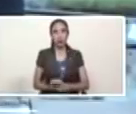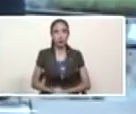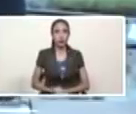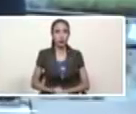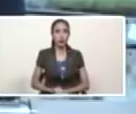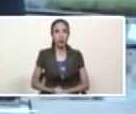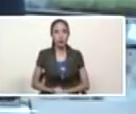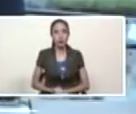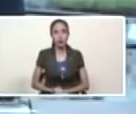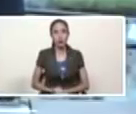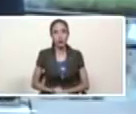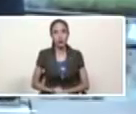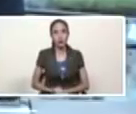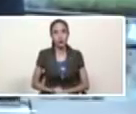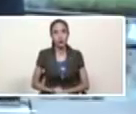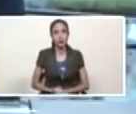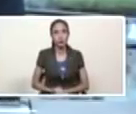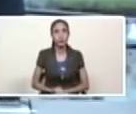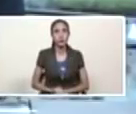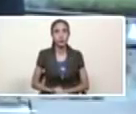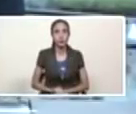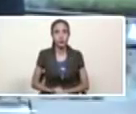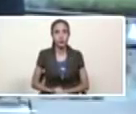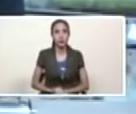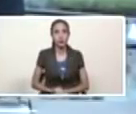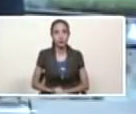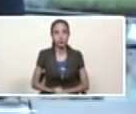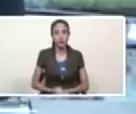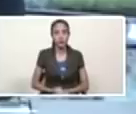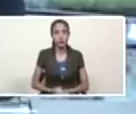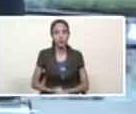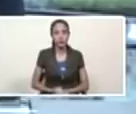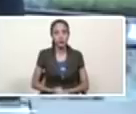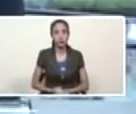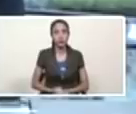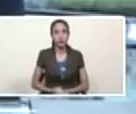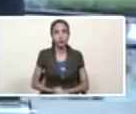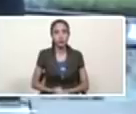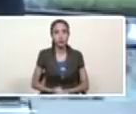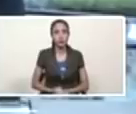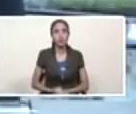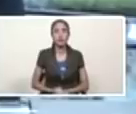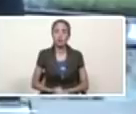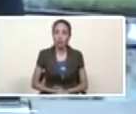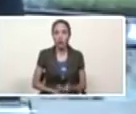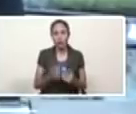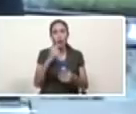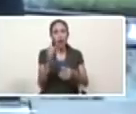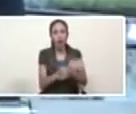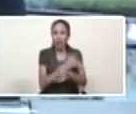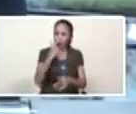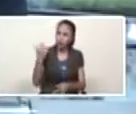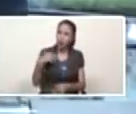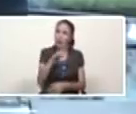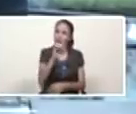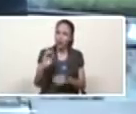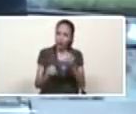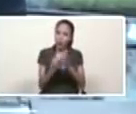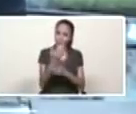asambleas seminarios jornadas de consulta antes de las elecciones del veinte de mayo